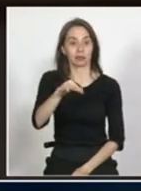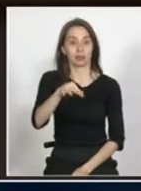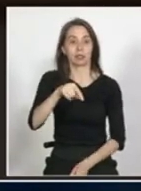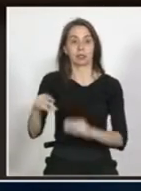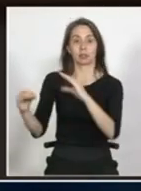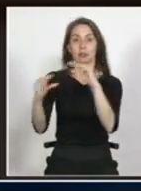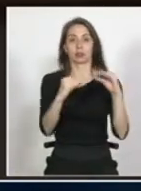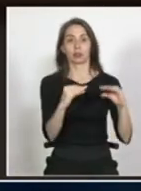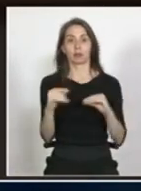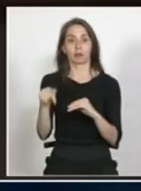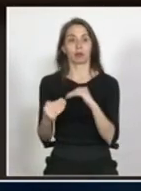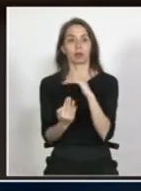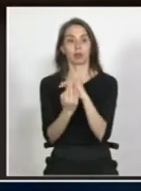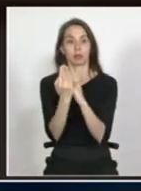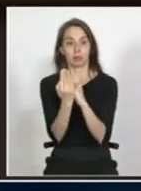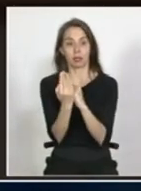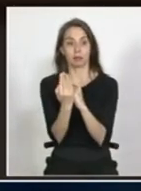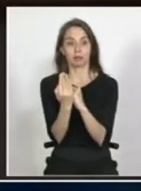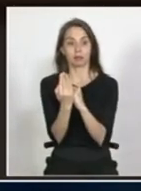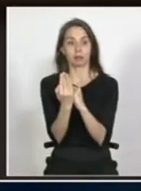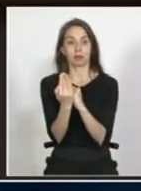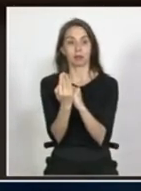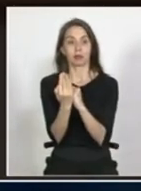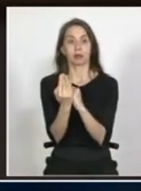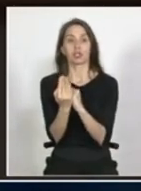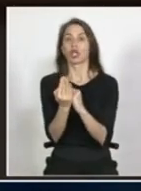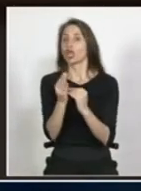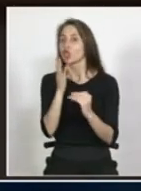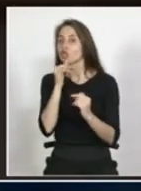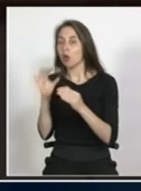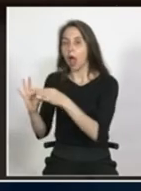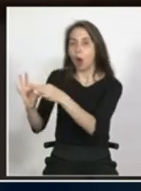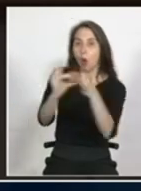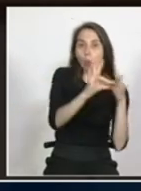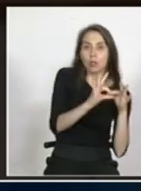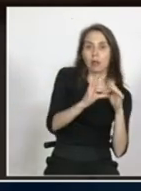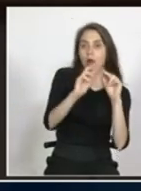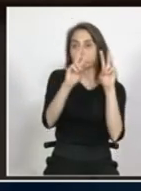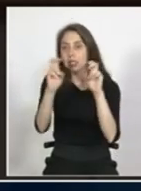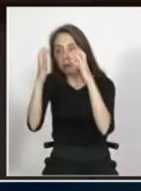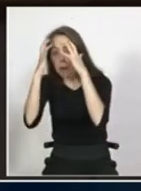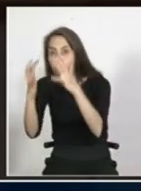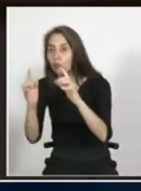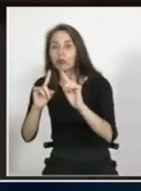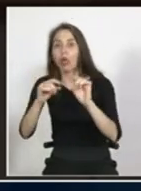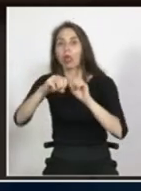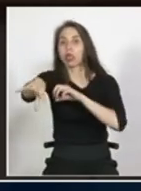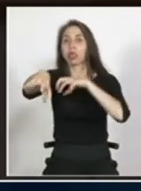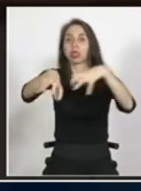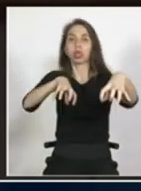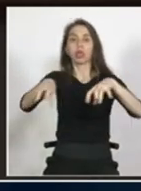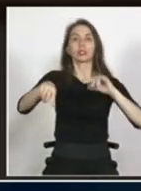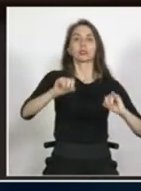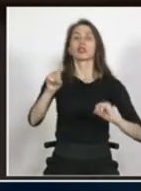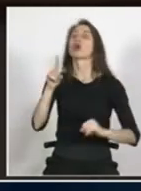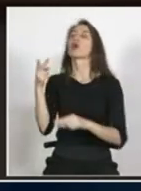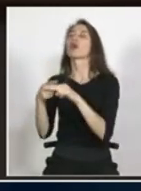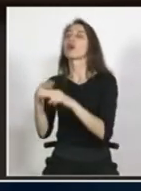hablado durante esta mañana o sea claramente esta desarticulación diputado ya es que ahí hay algo sumamente importante de tu nombre